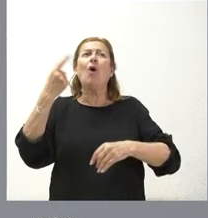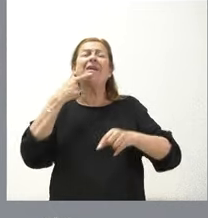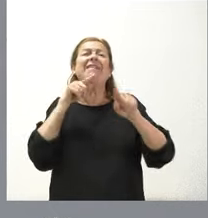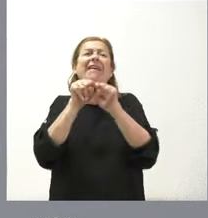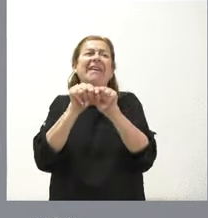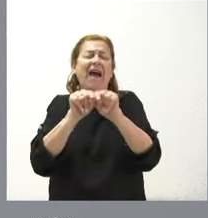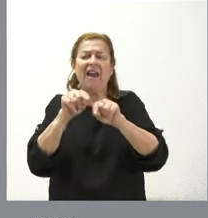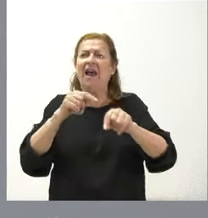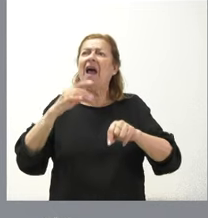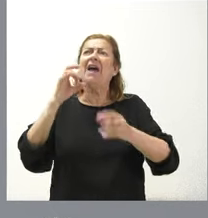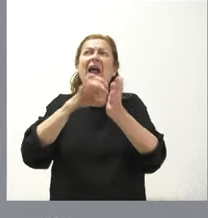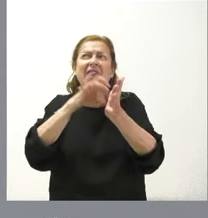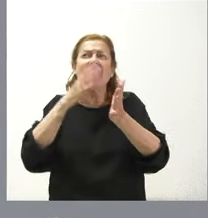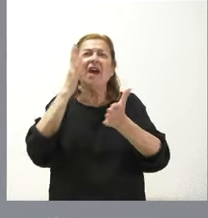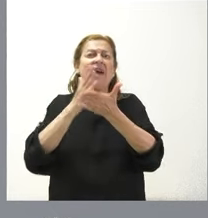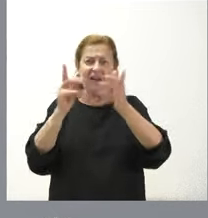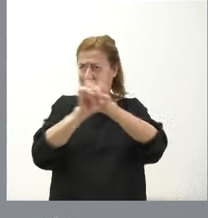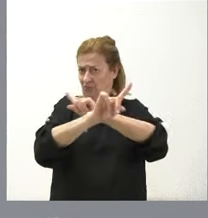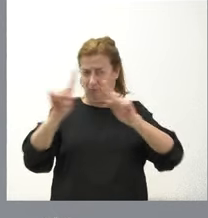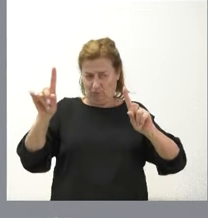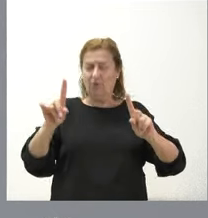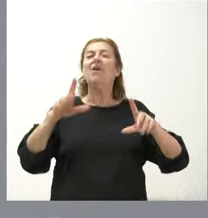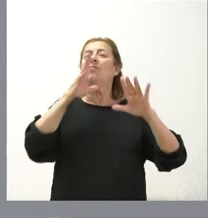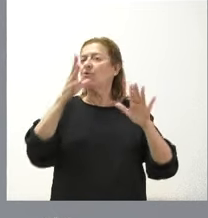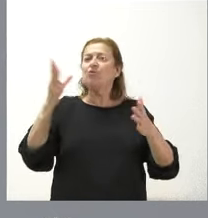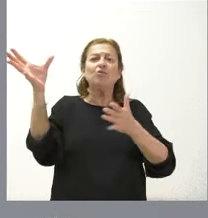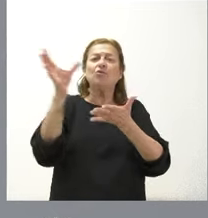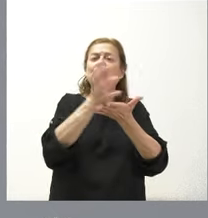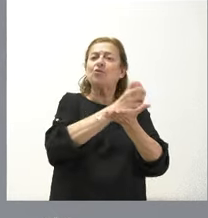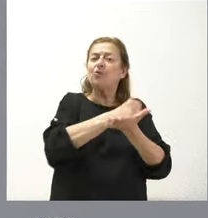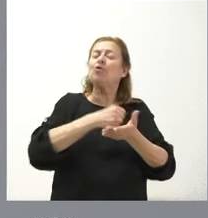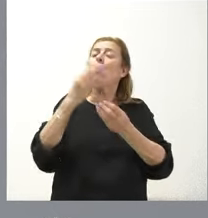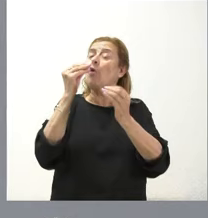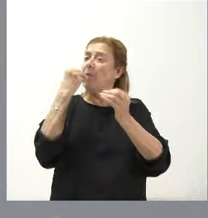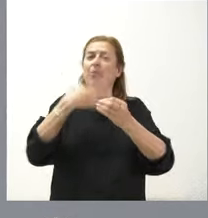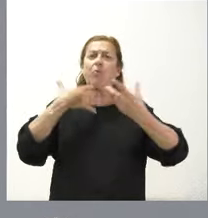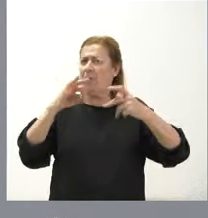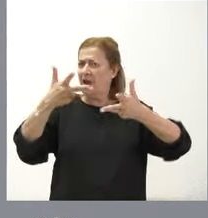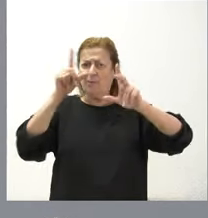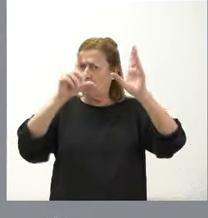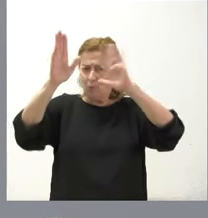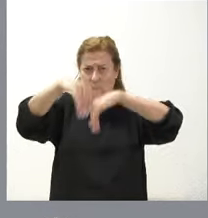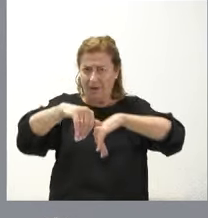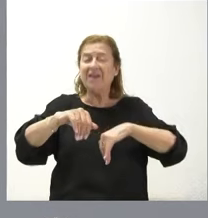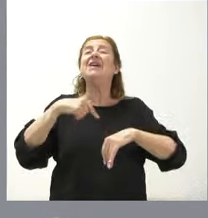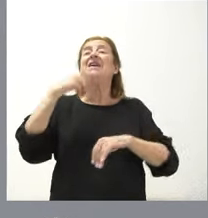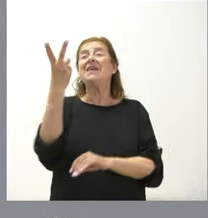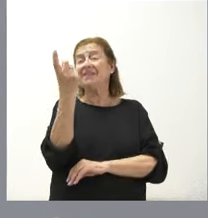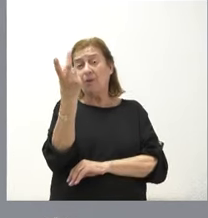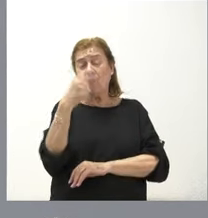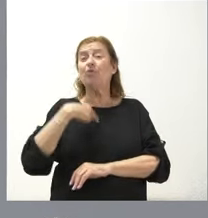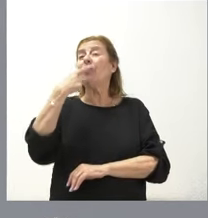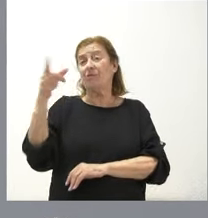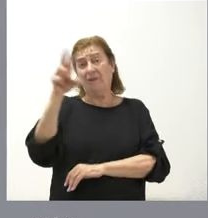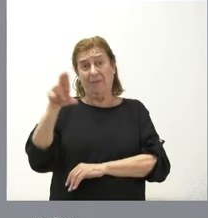esa calidad de la carne y, por tanto, que está a disposición del conjunto de los consumidores. Y, en segundo lugar, reiteramos lo que le hemos dicho.